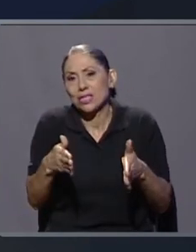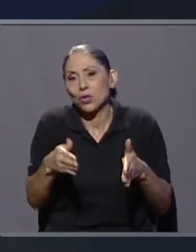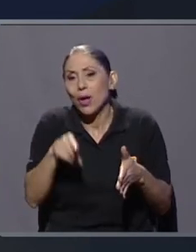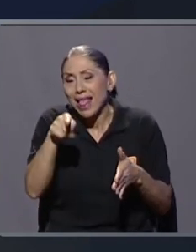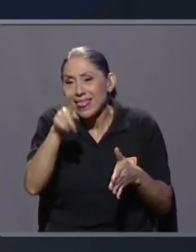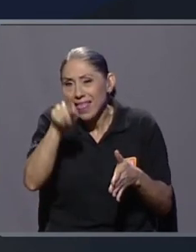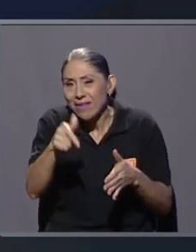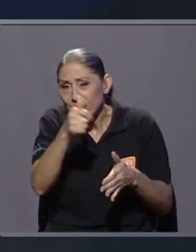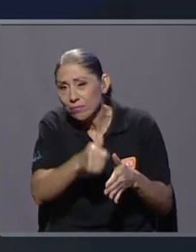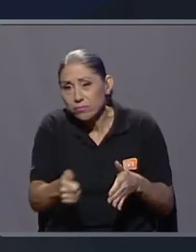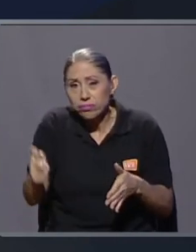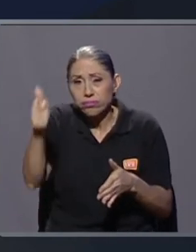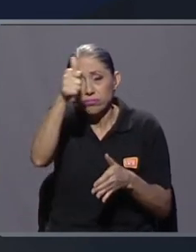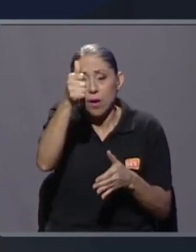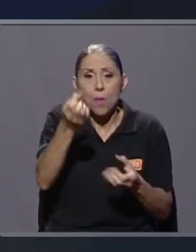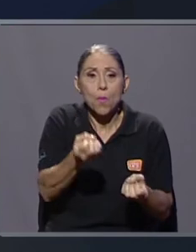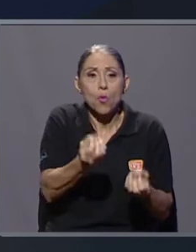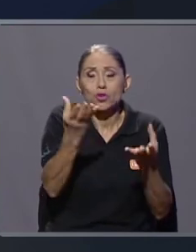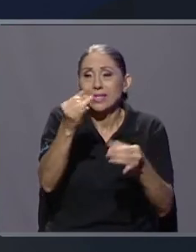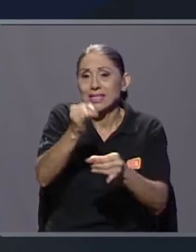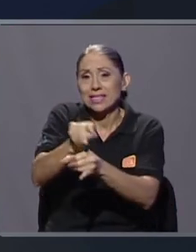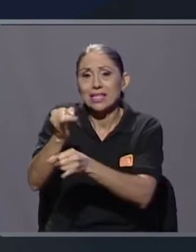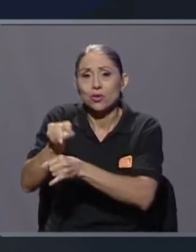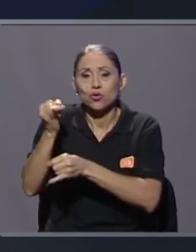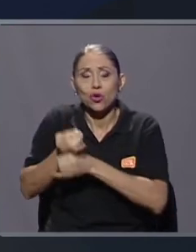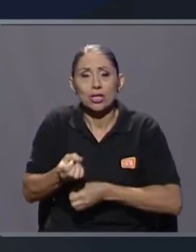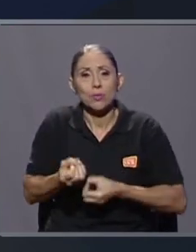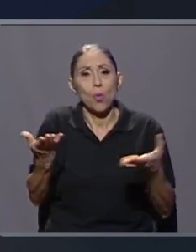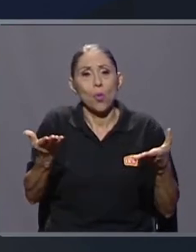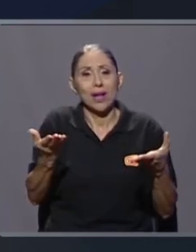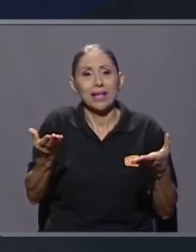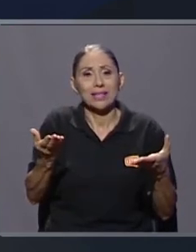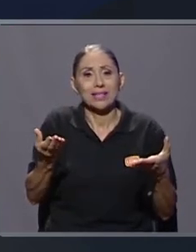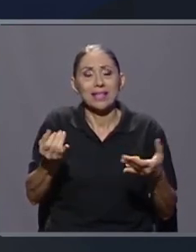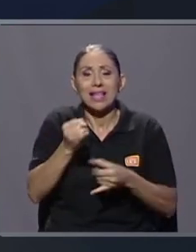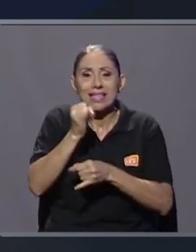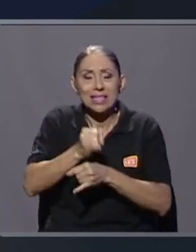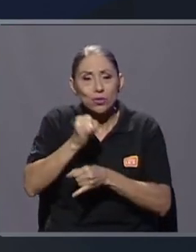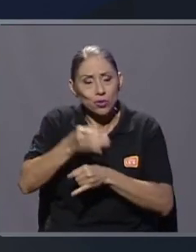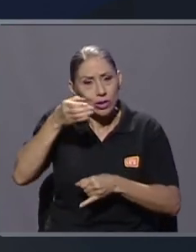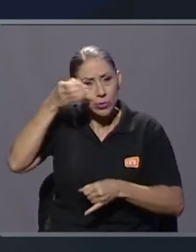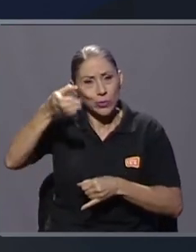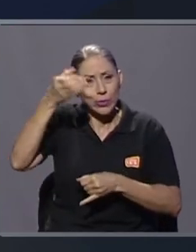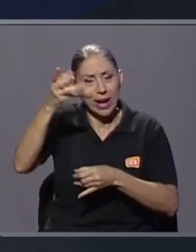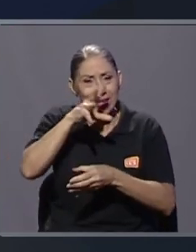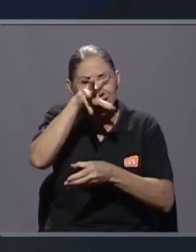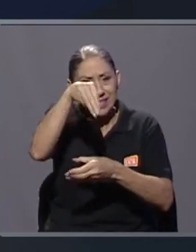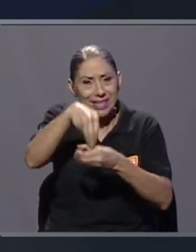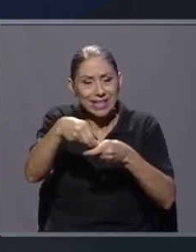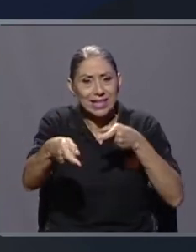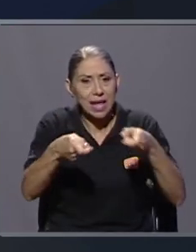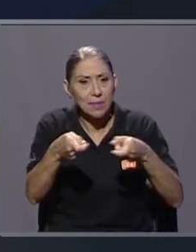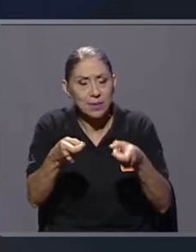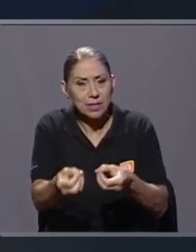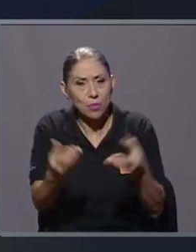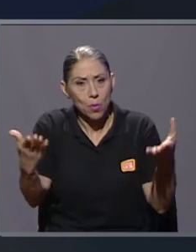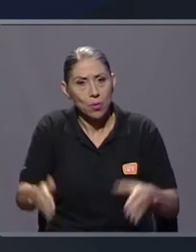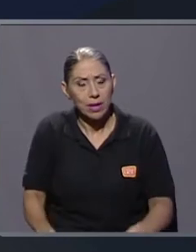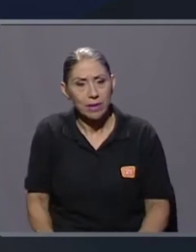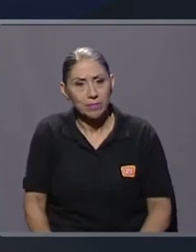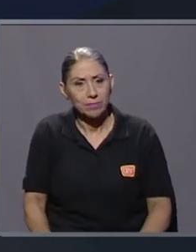instituciones públicas, muchas instituciones culturales dentro de la administración pública. ¿Cómo podríamos de alguna forma